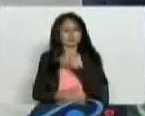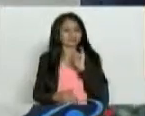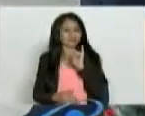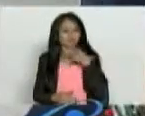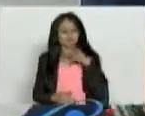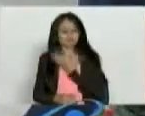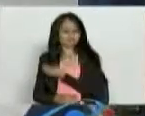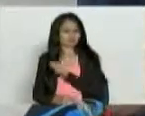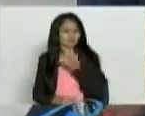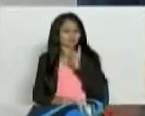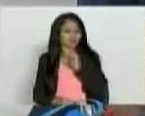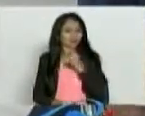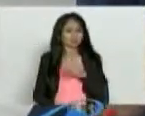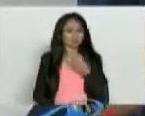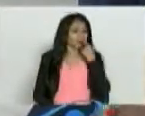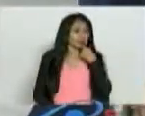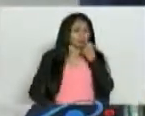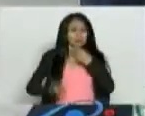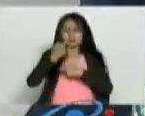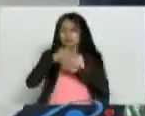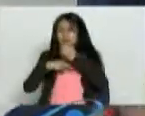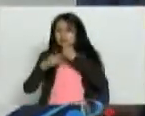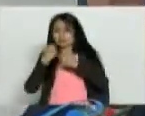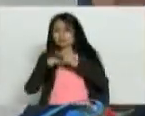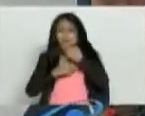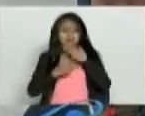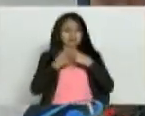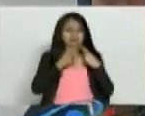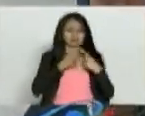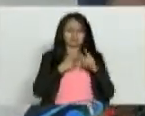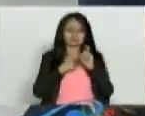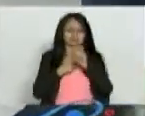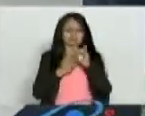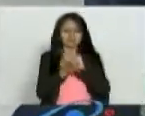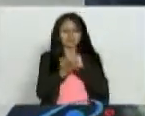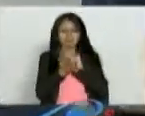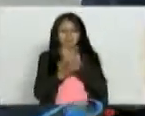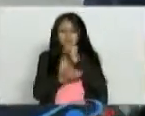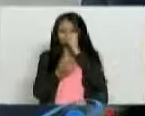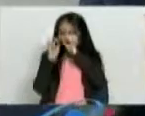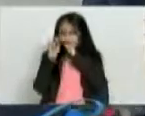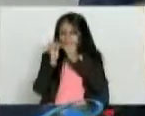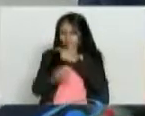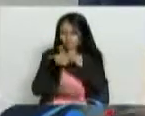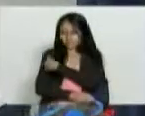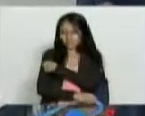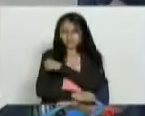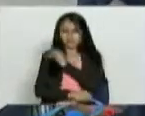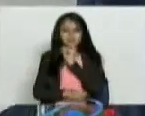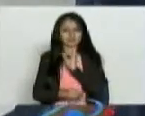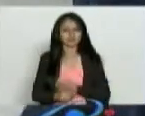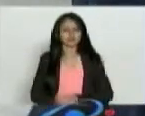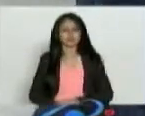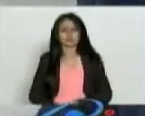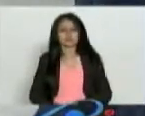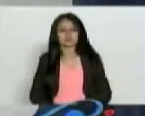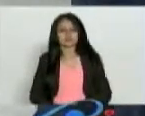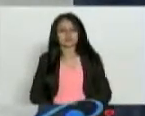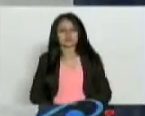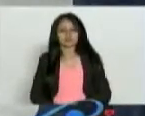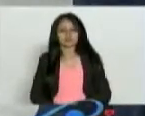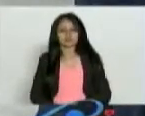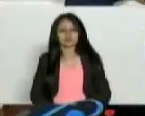Eso, con tanta droga y tanto medicamento que a la postre, pues no hace nada tampoco. Nada, La gente sigue con su problema aránico. Entonces,